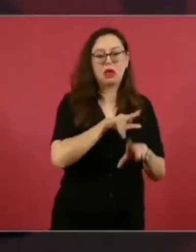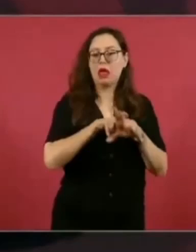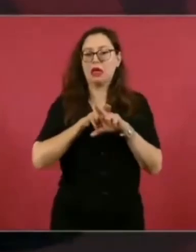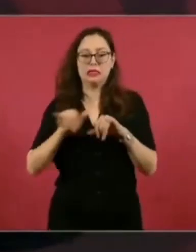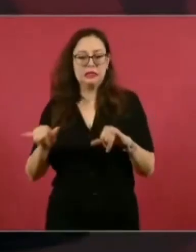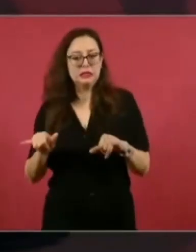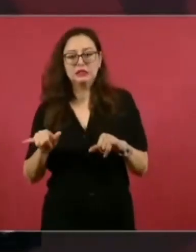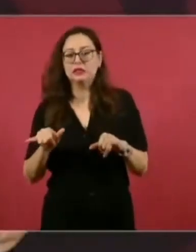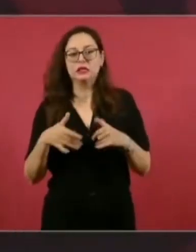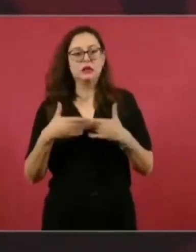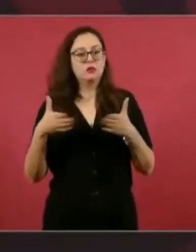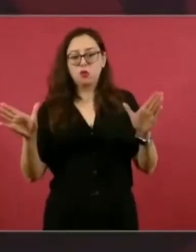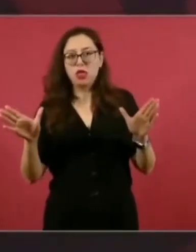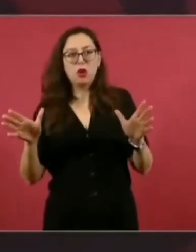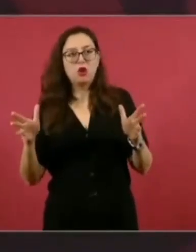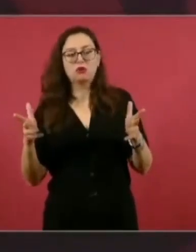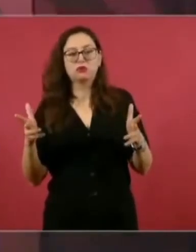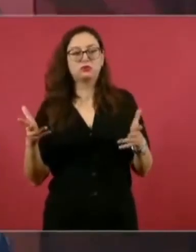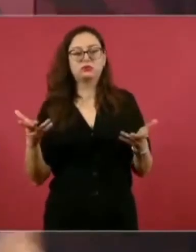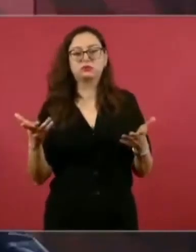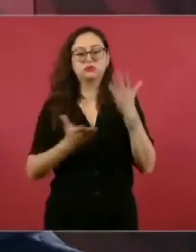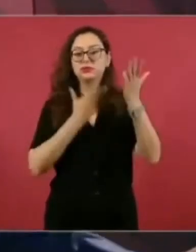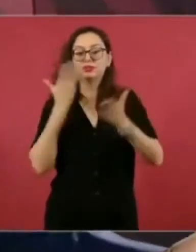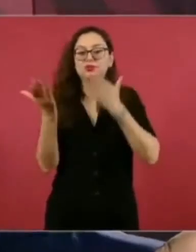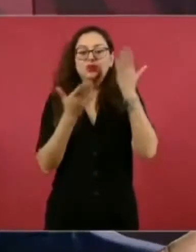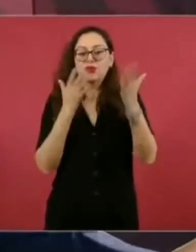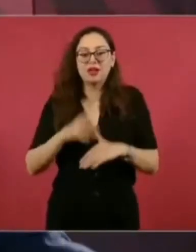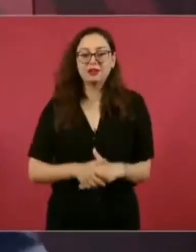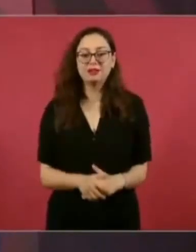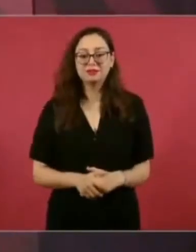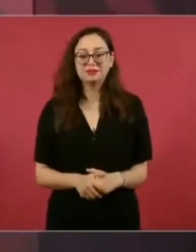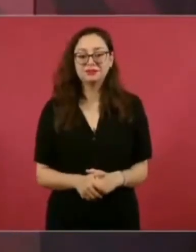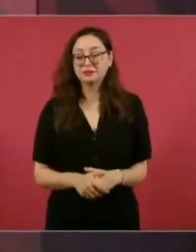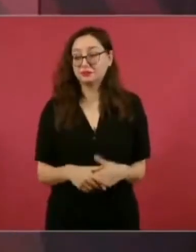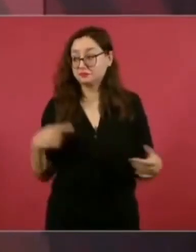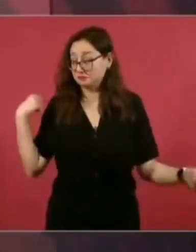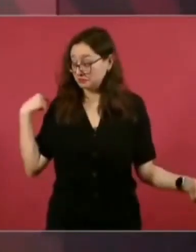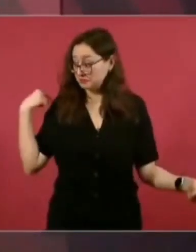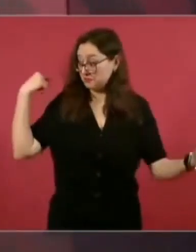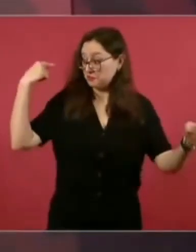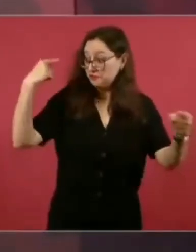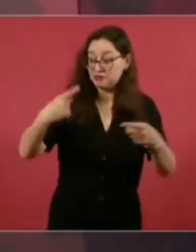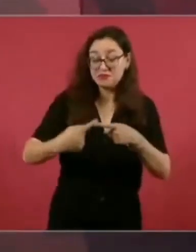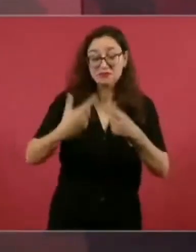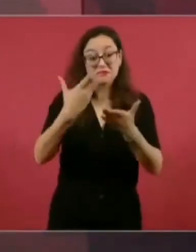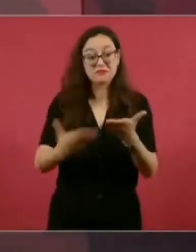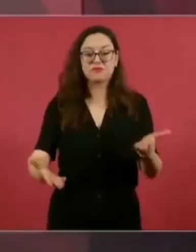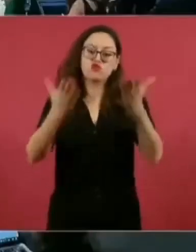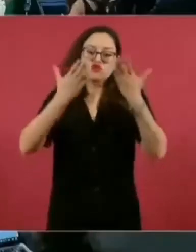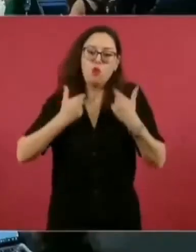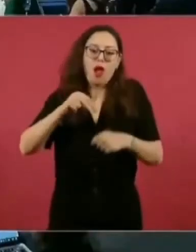médicos, ni los especialistas que requiere el país.